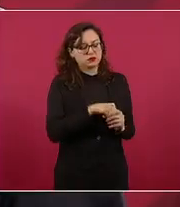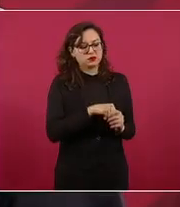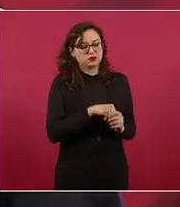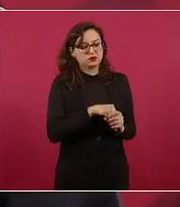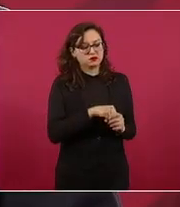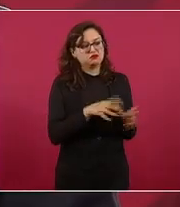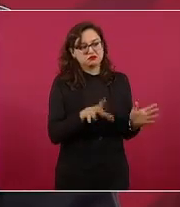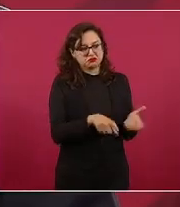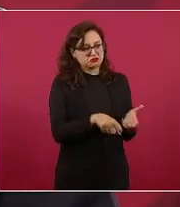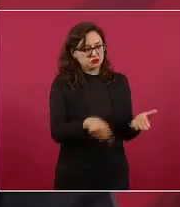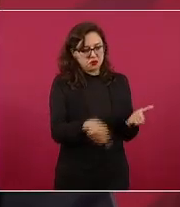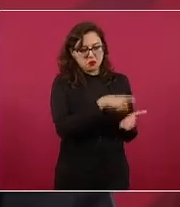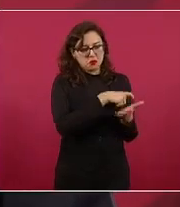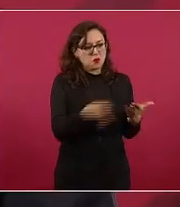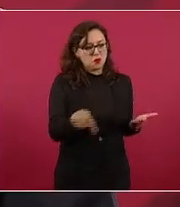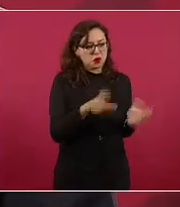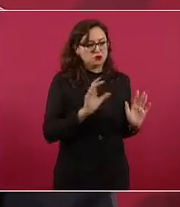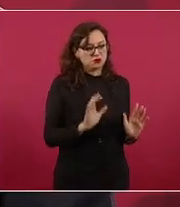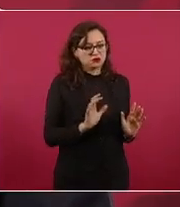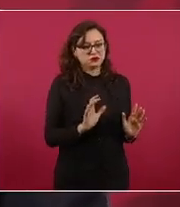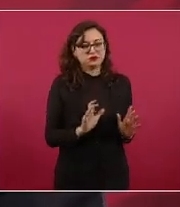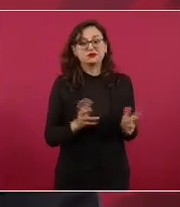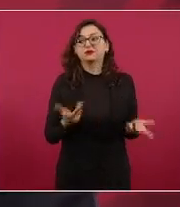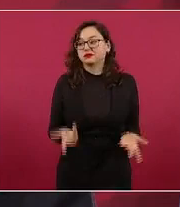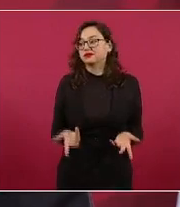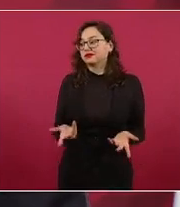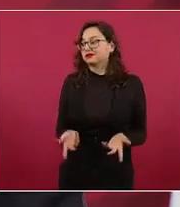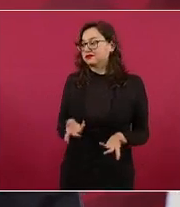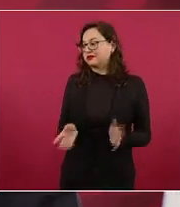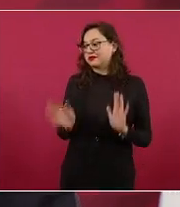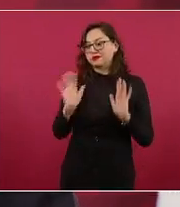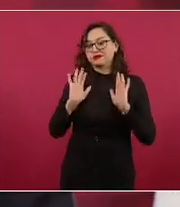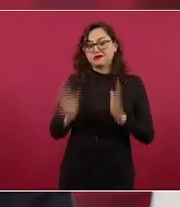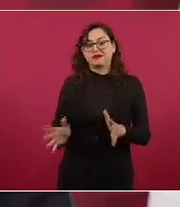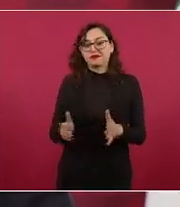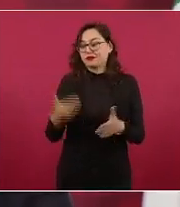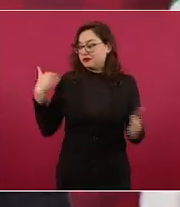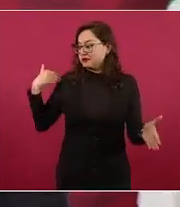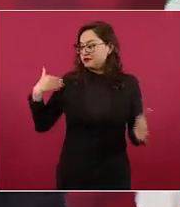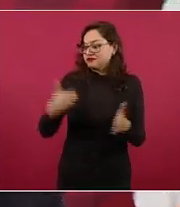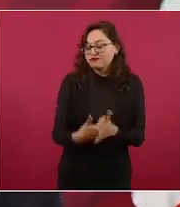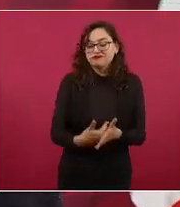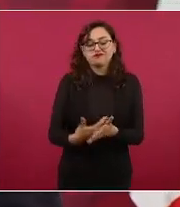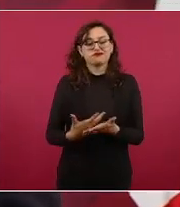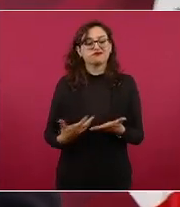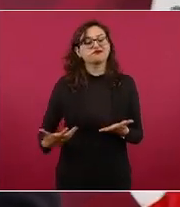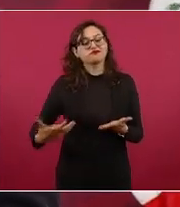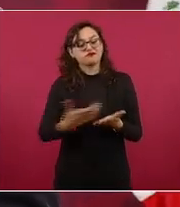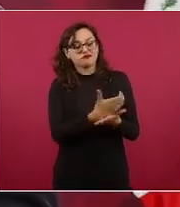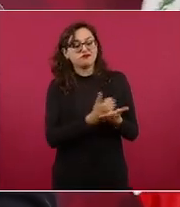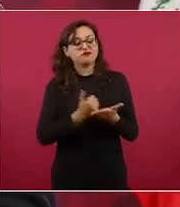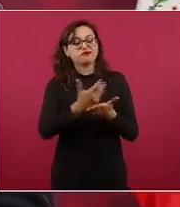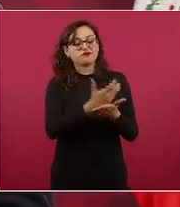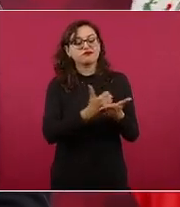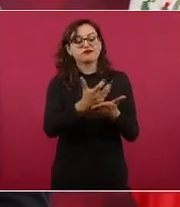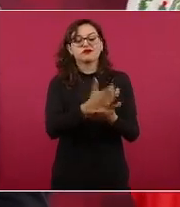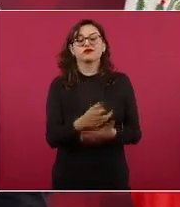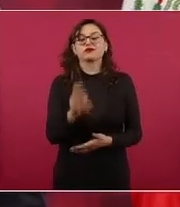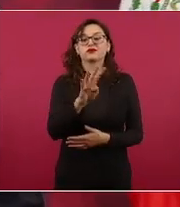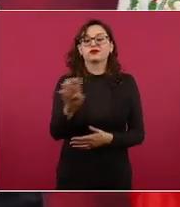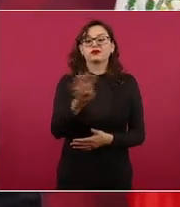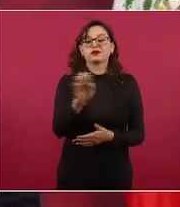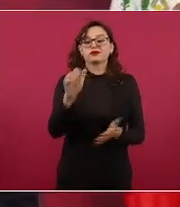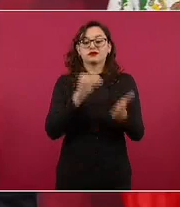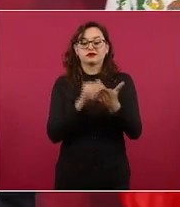ayer hablaba yo de que ya tenemos ganancias en unos cuantos meses de 400 millones